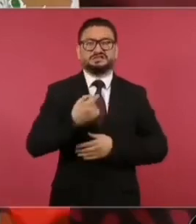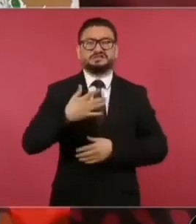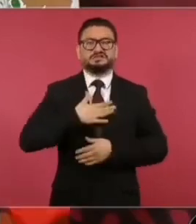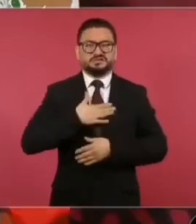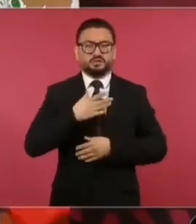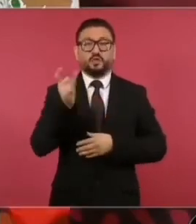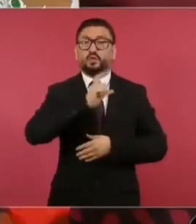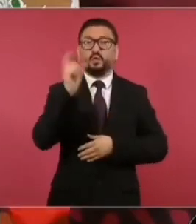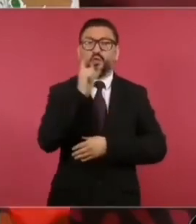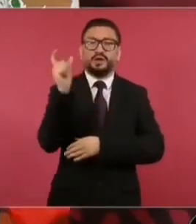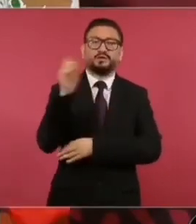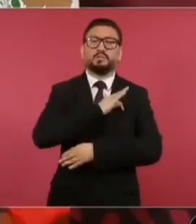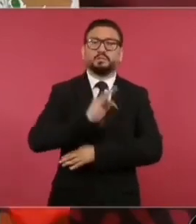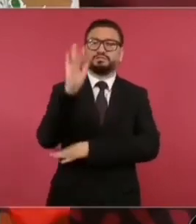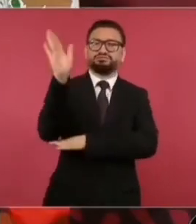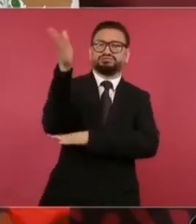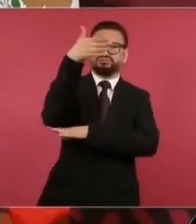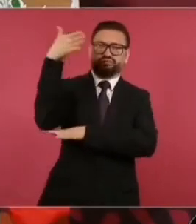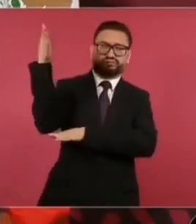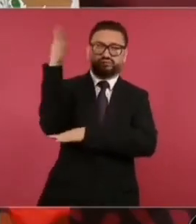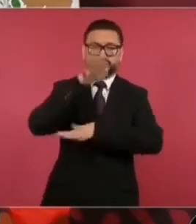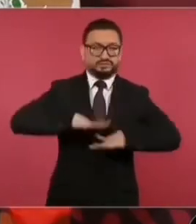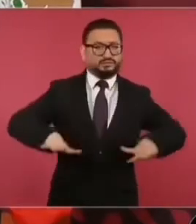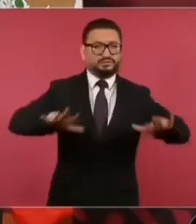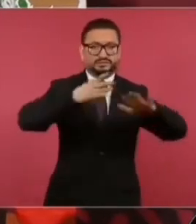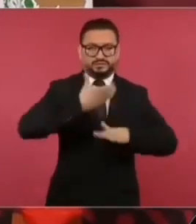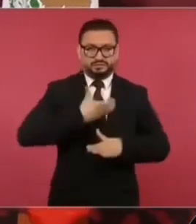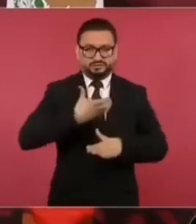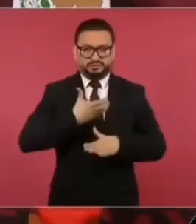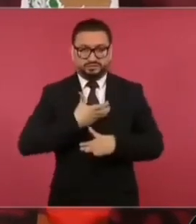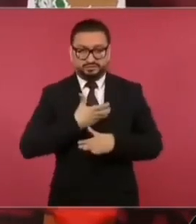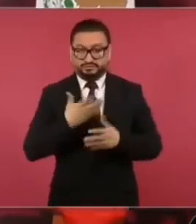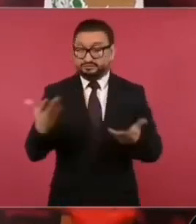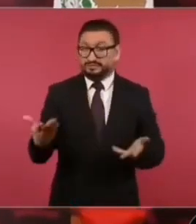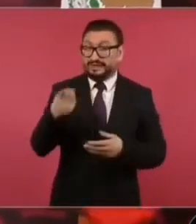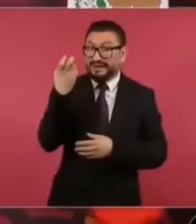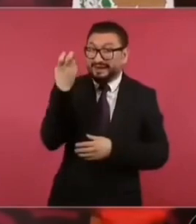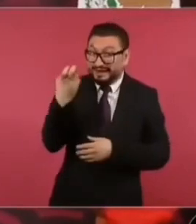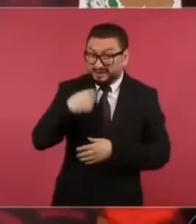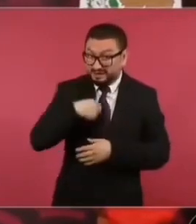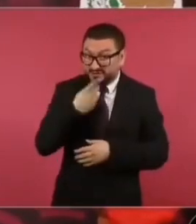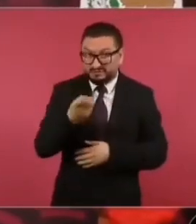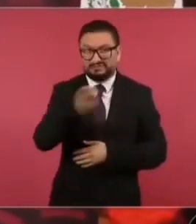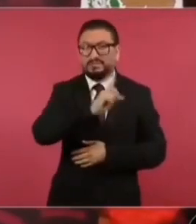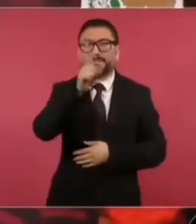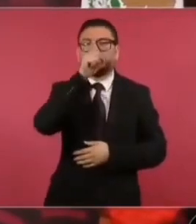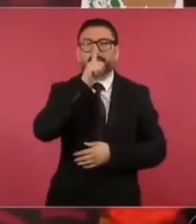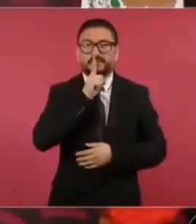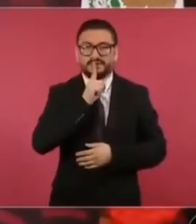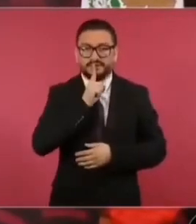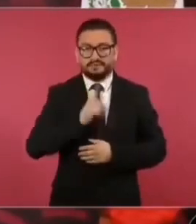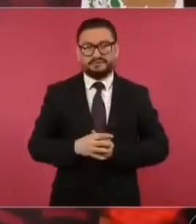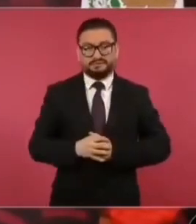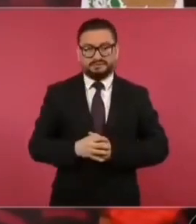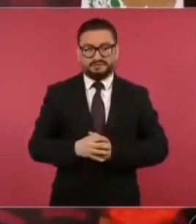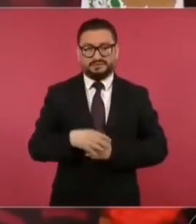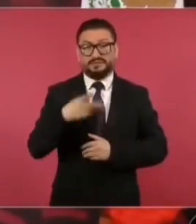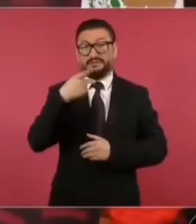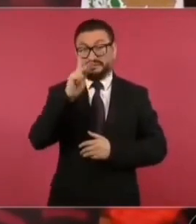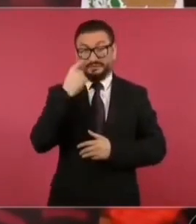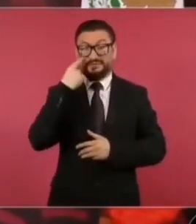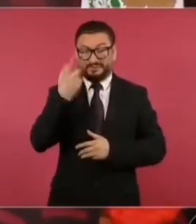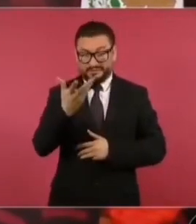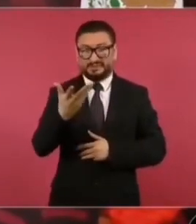cuando se hizo la bandera monumental de la Plaza de la Constitución. Es una mentira, no dije yo eso, entonces, ¿cómo